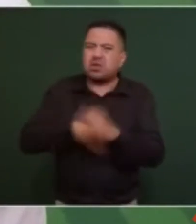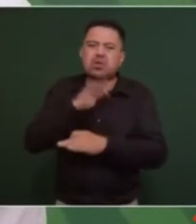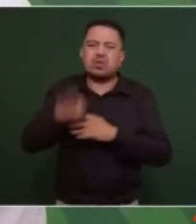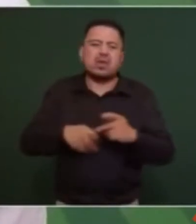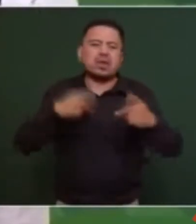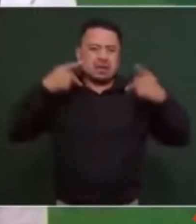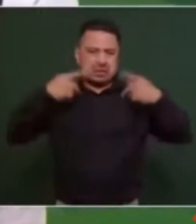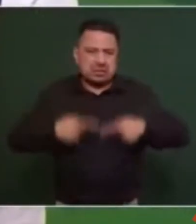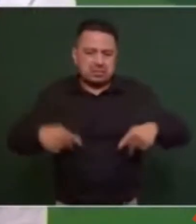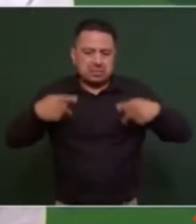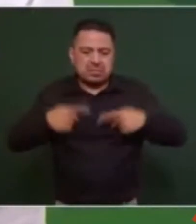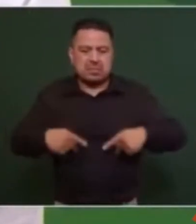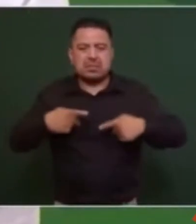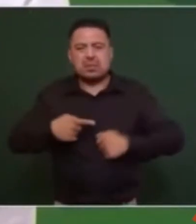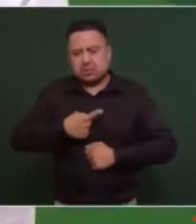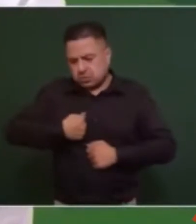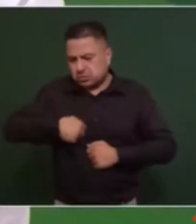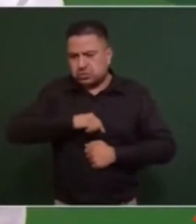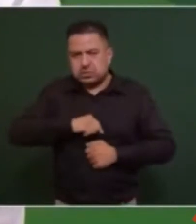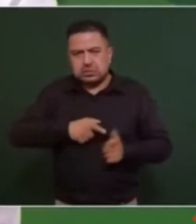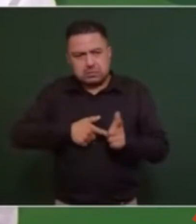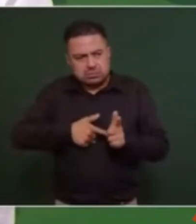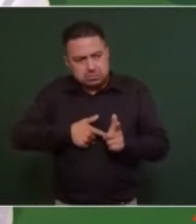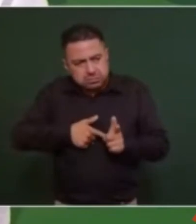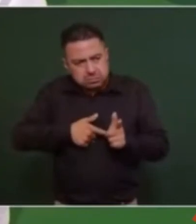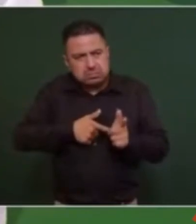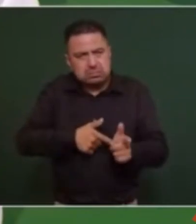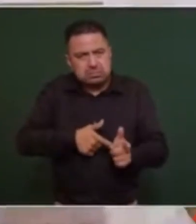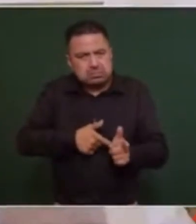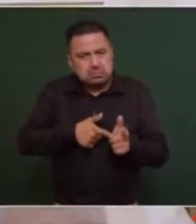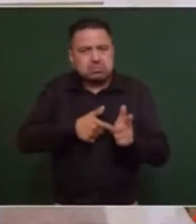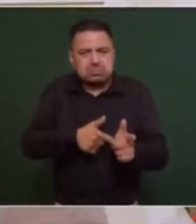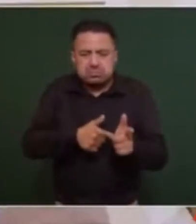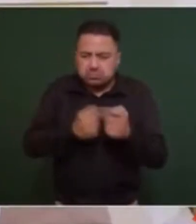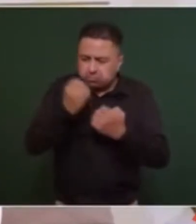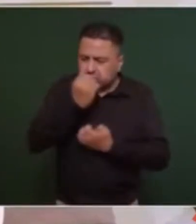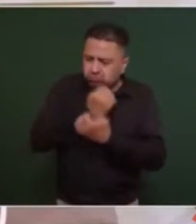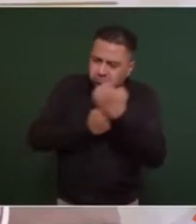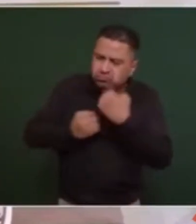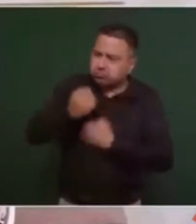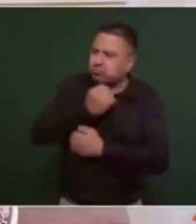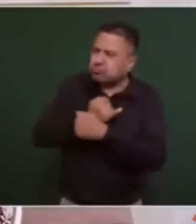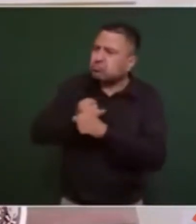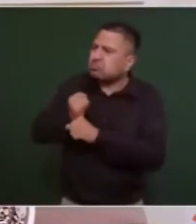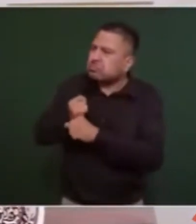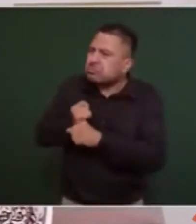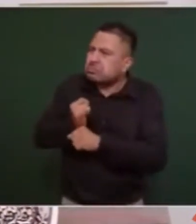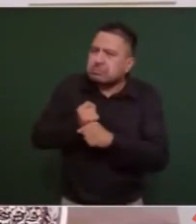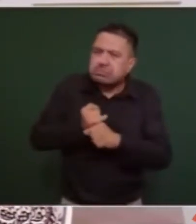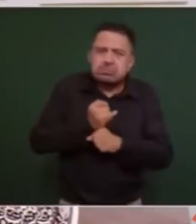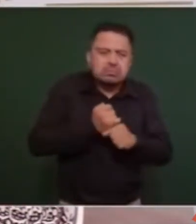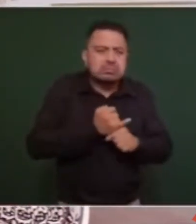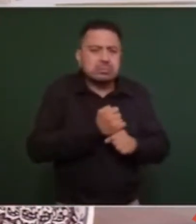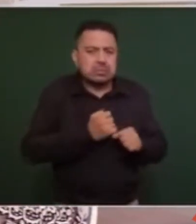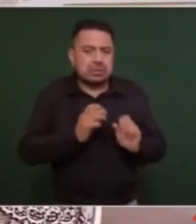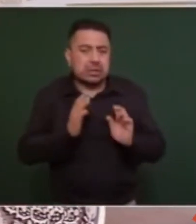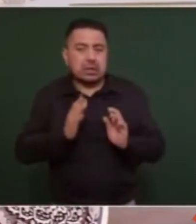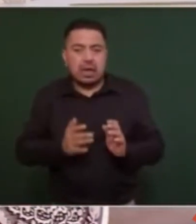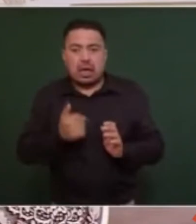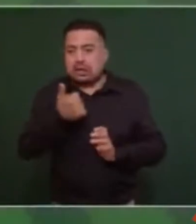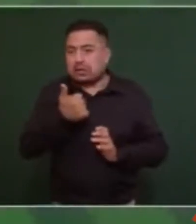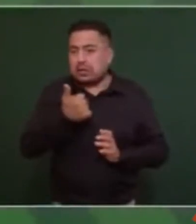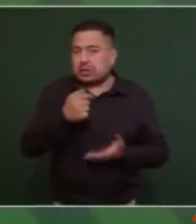y vamos a seguir eh evaluando he estado en seis